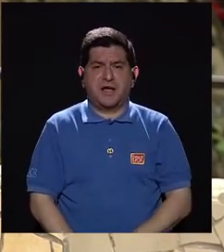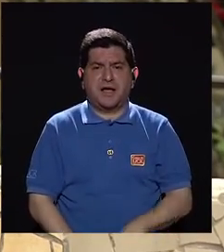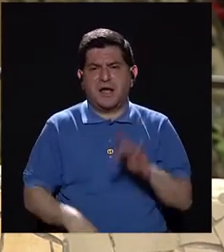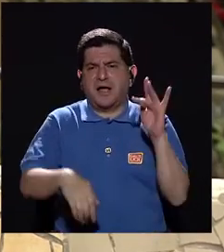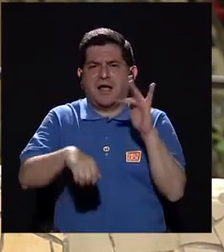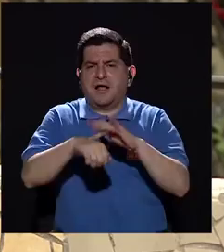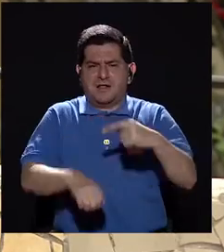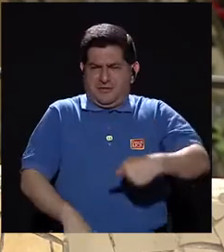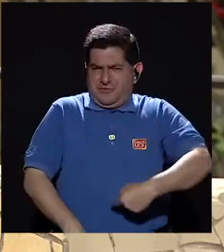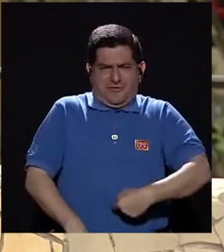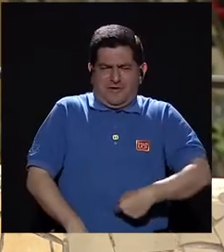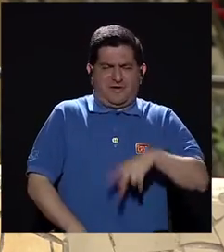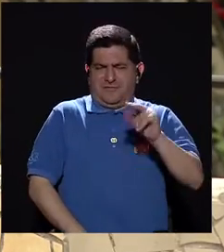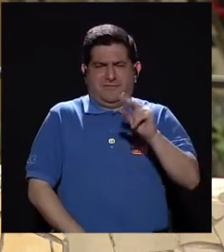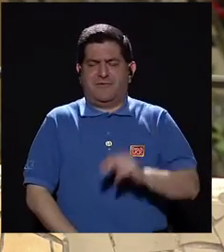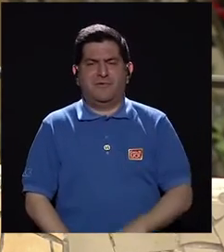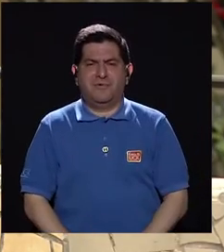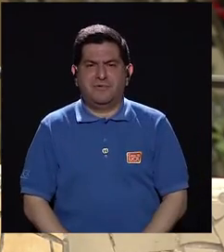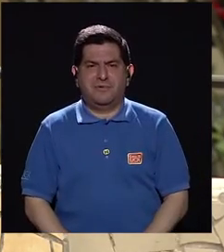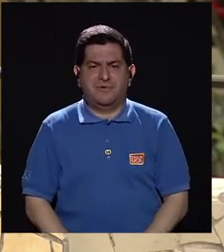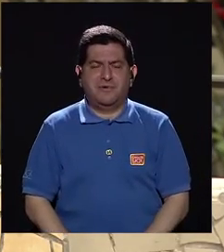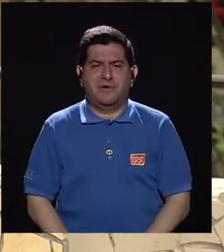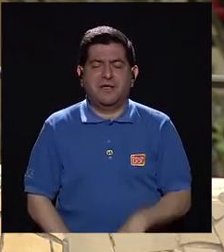así, sino son actividades